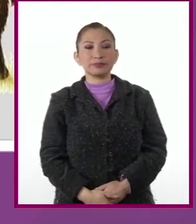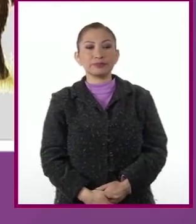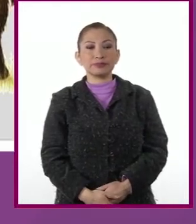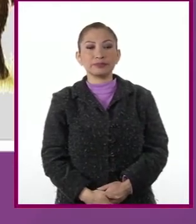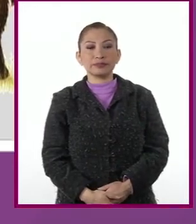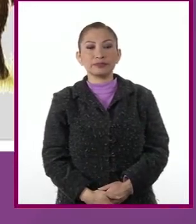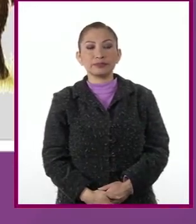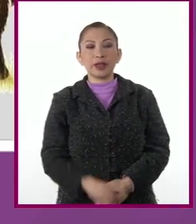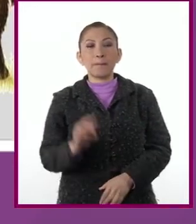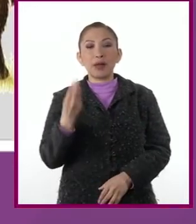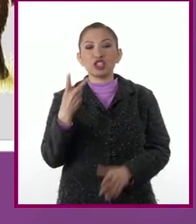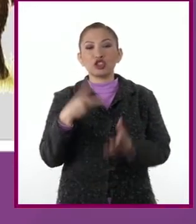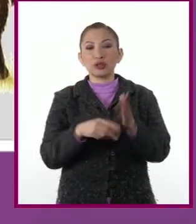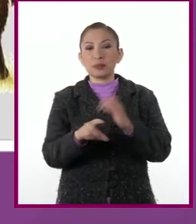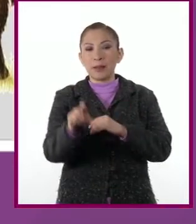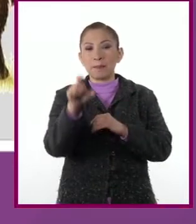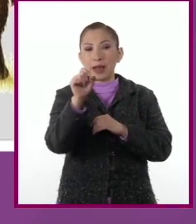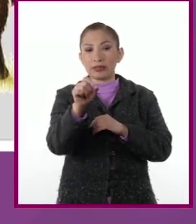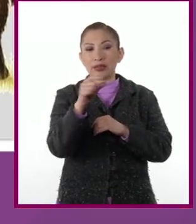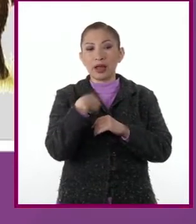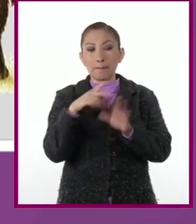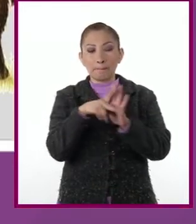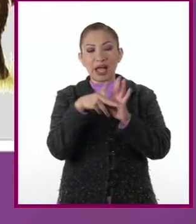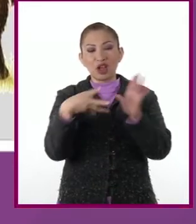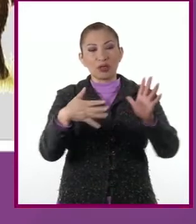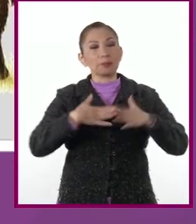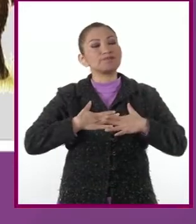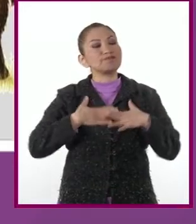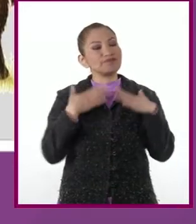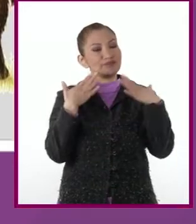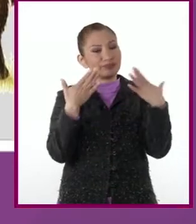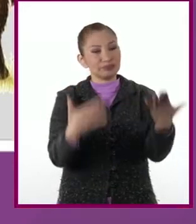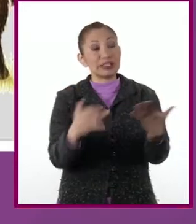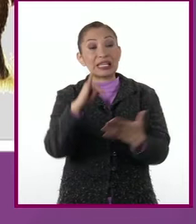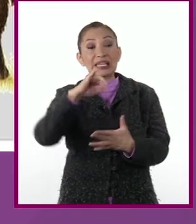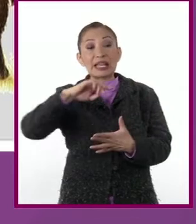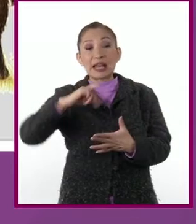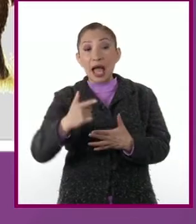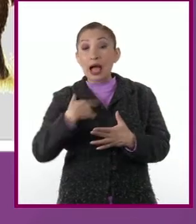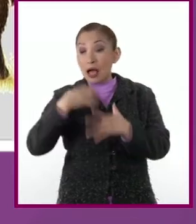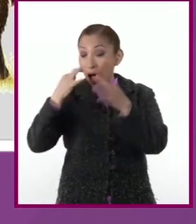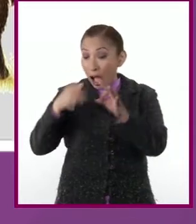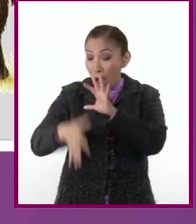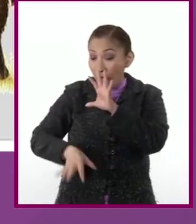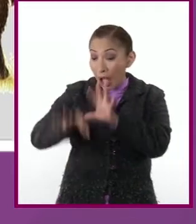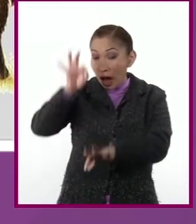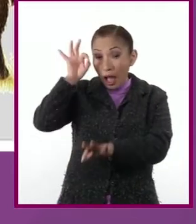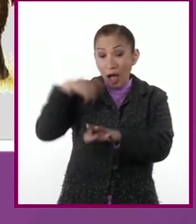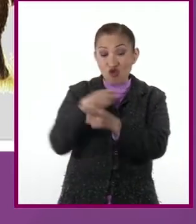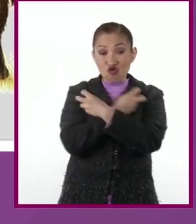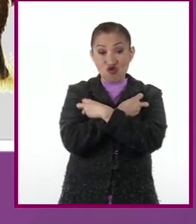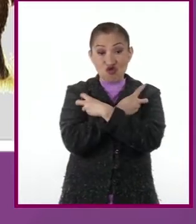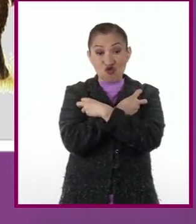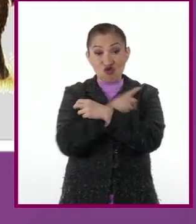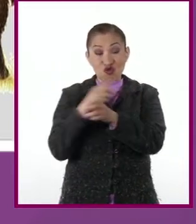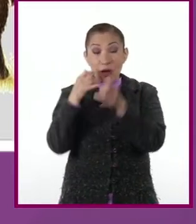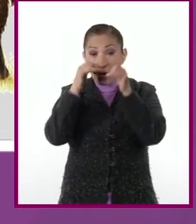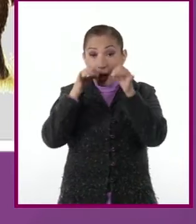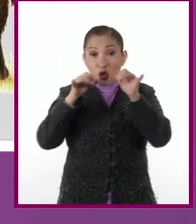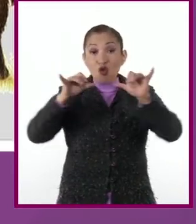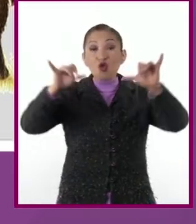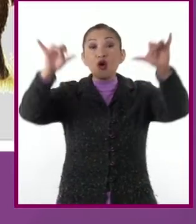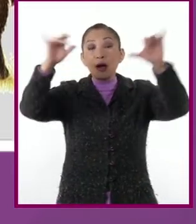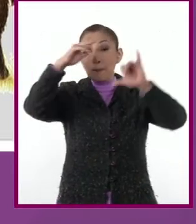Mayo 2020. Su periódico confiable. INAH confirma el hallazgo de restos de mamuts en México.